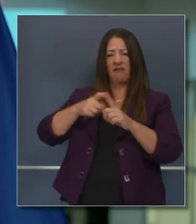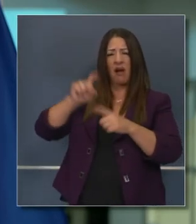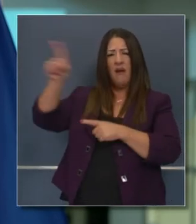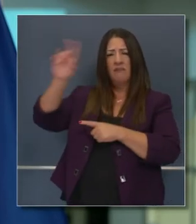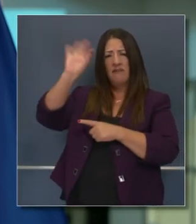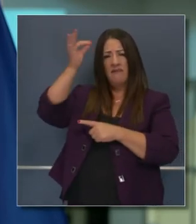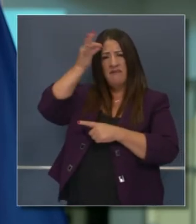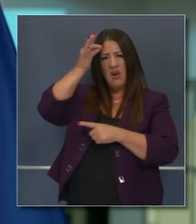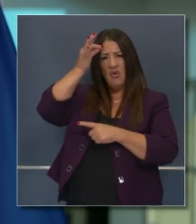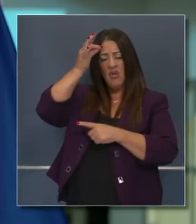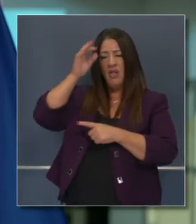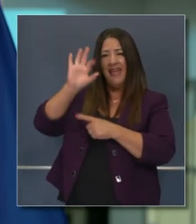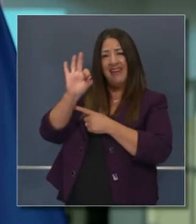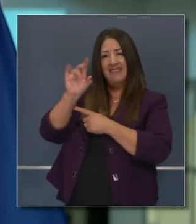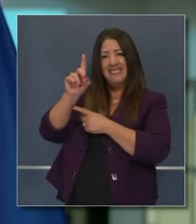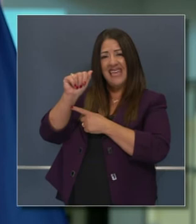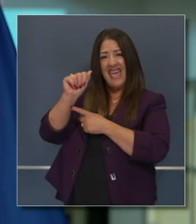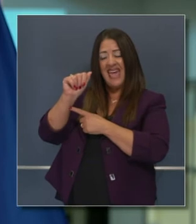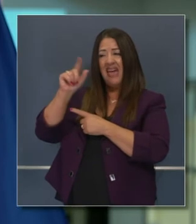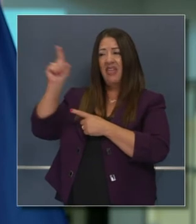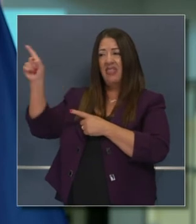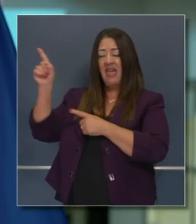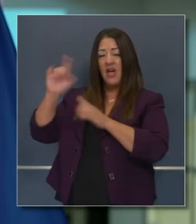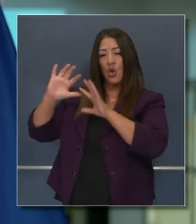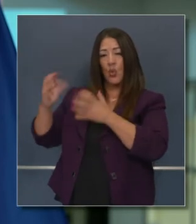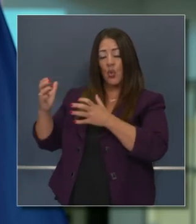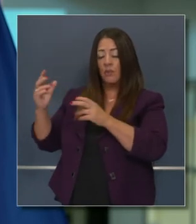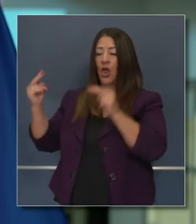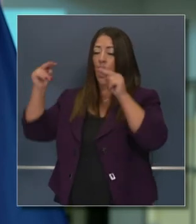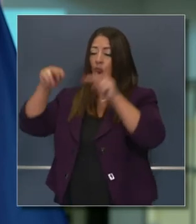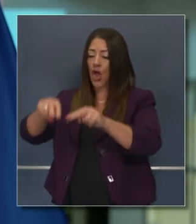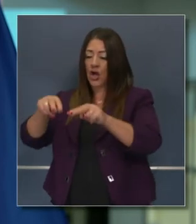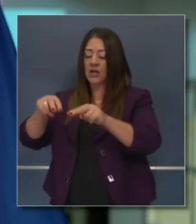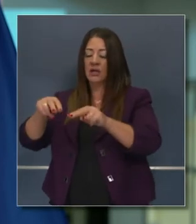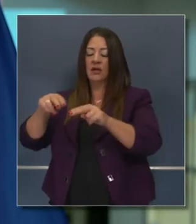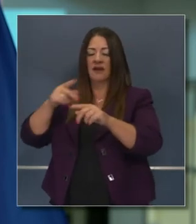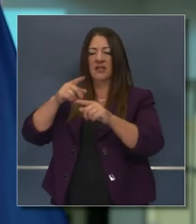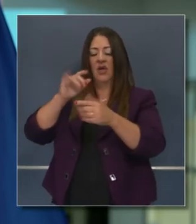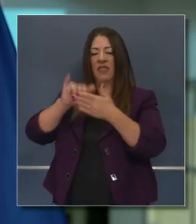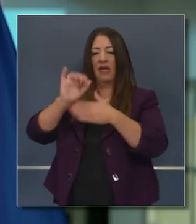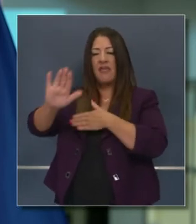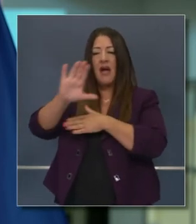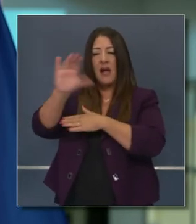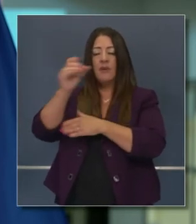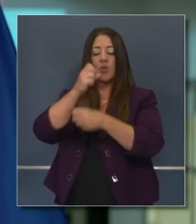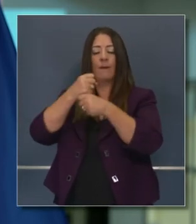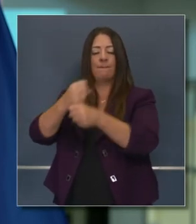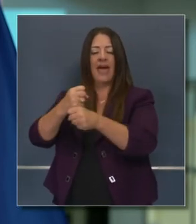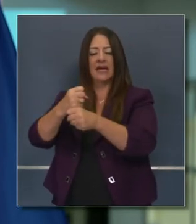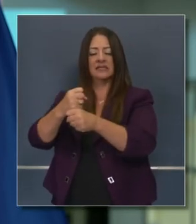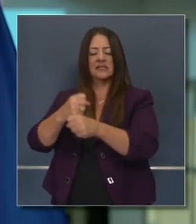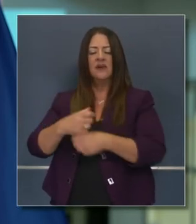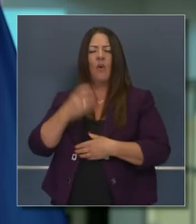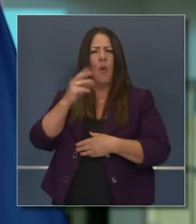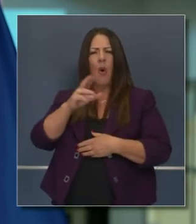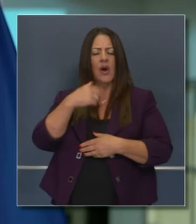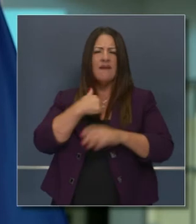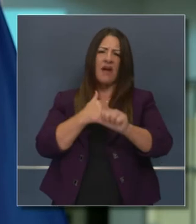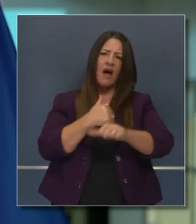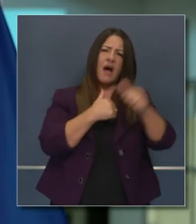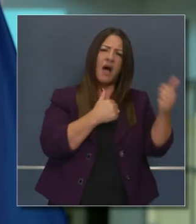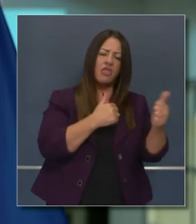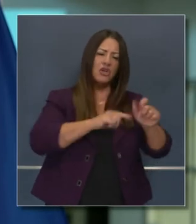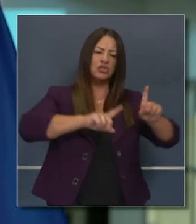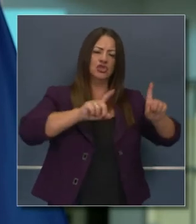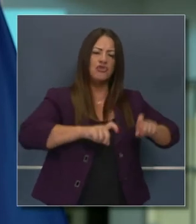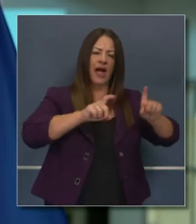Son los mismos datos que estará examinando la administración de fármacos y alimentos, los datos proporcionados por la